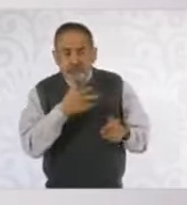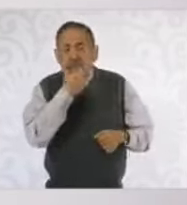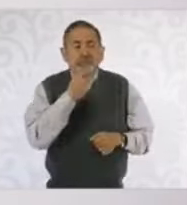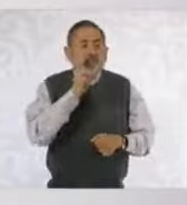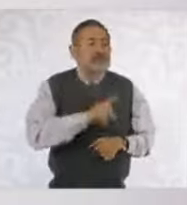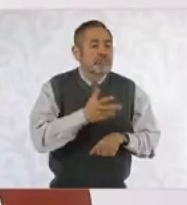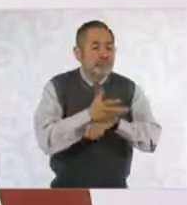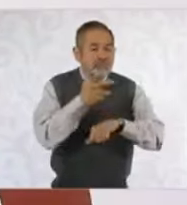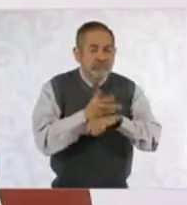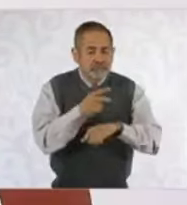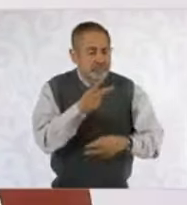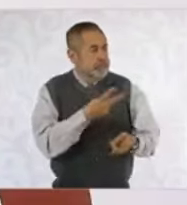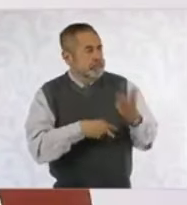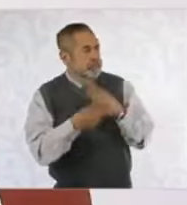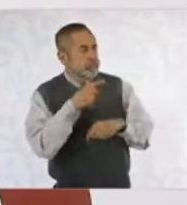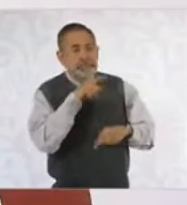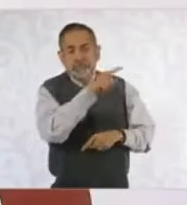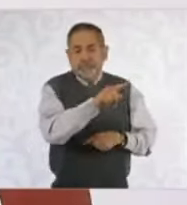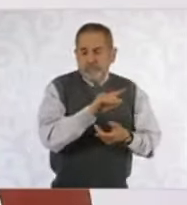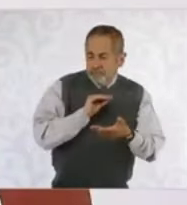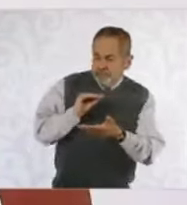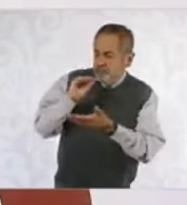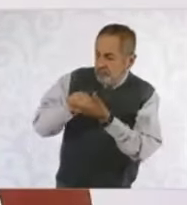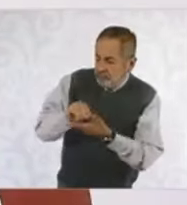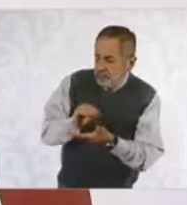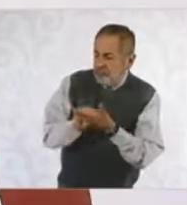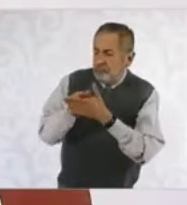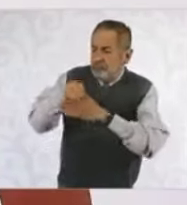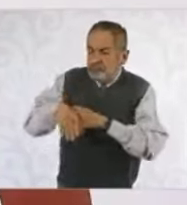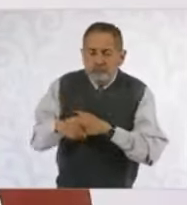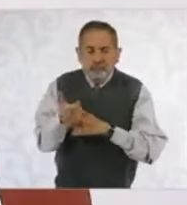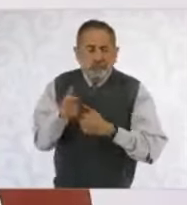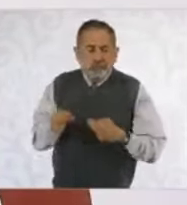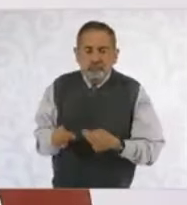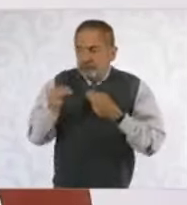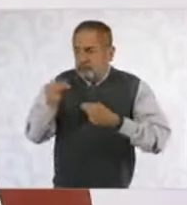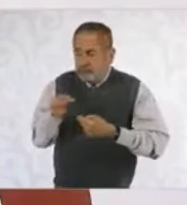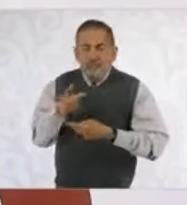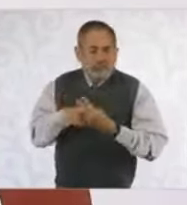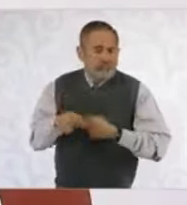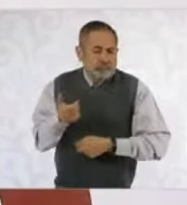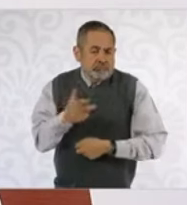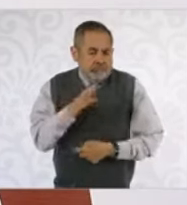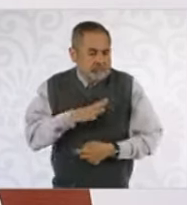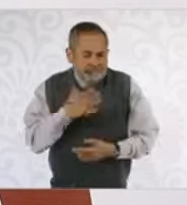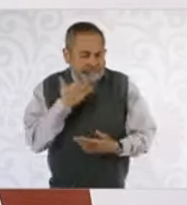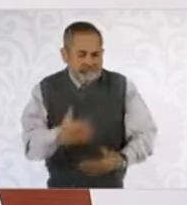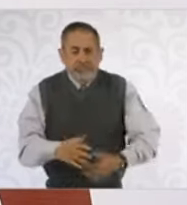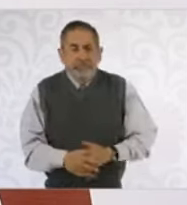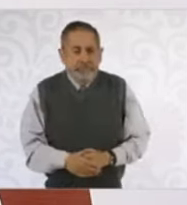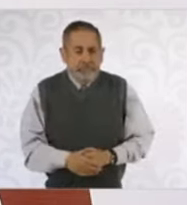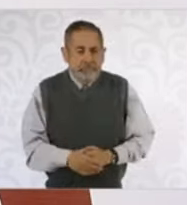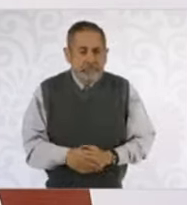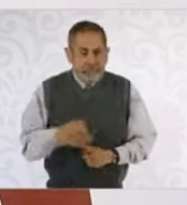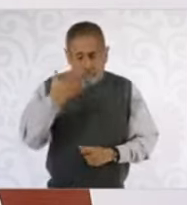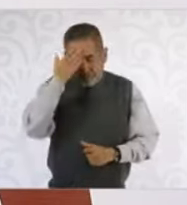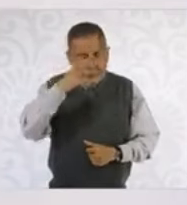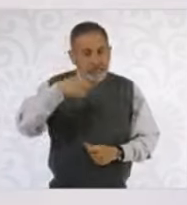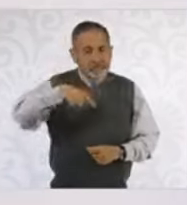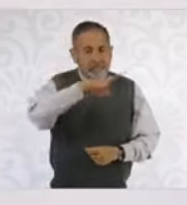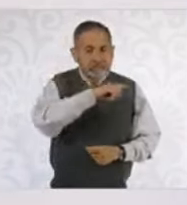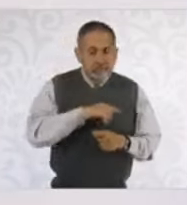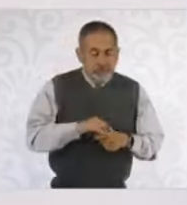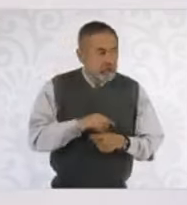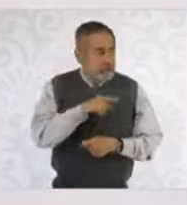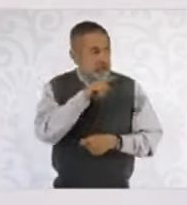aumentando estas inversiones en nuestro país. Y como saben, las inversiones para nosotros tienen que generar